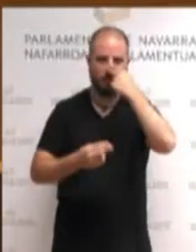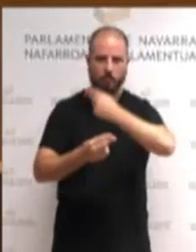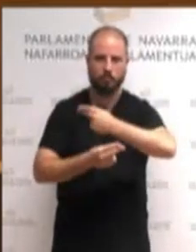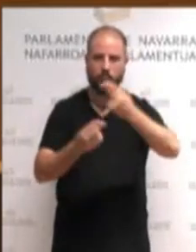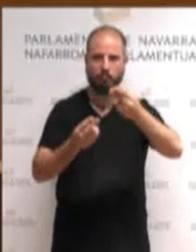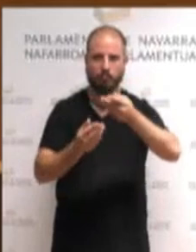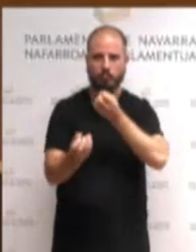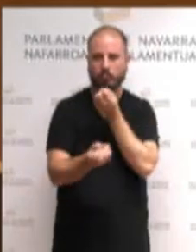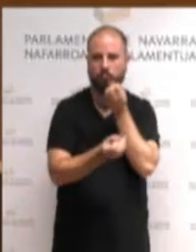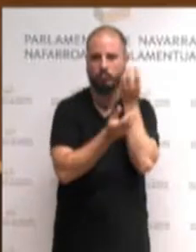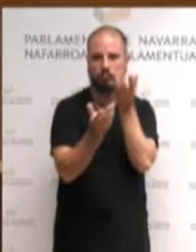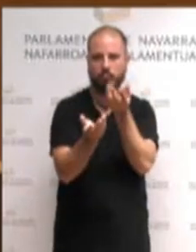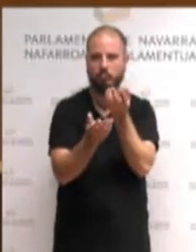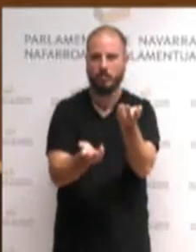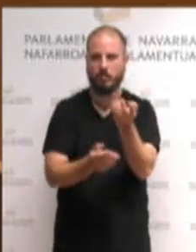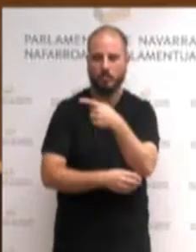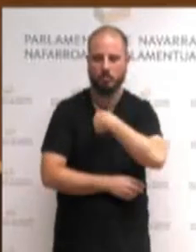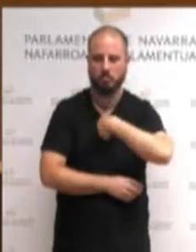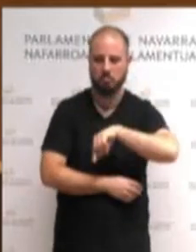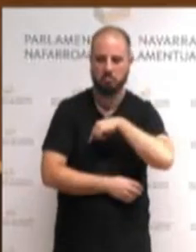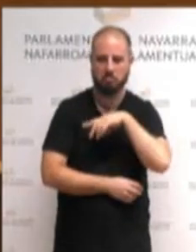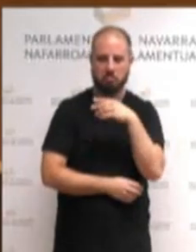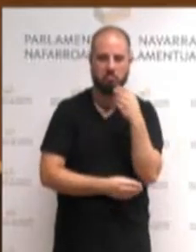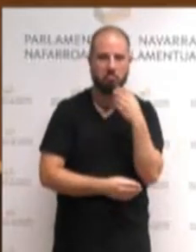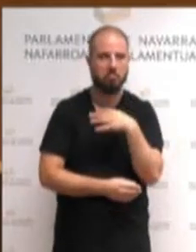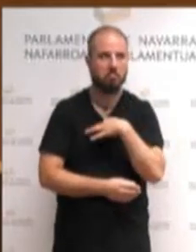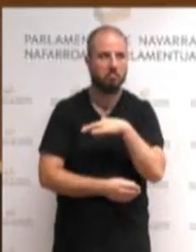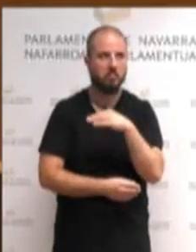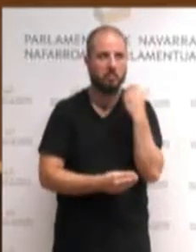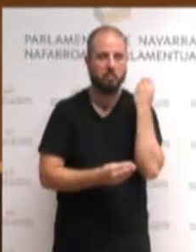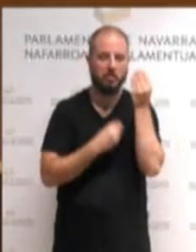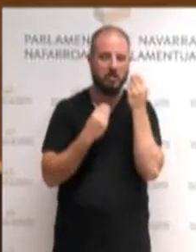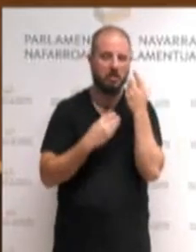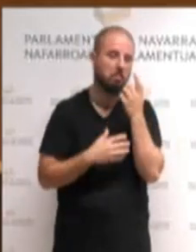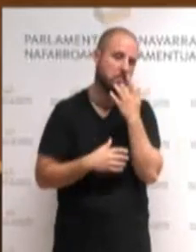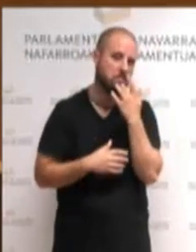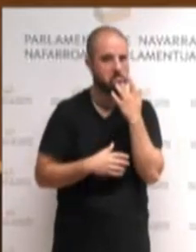disposeetat